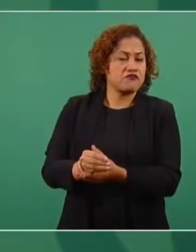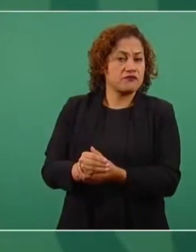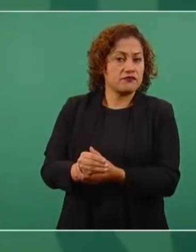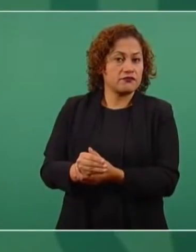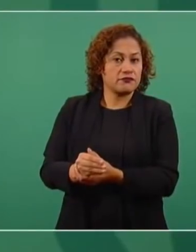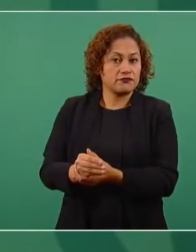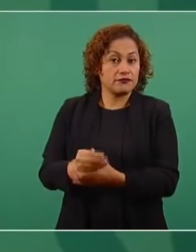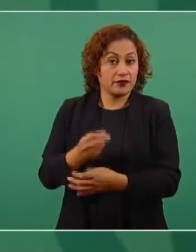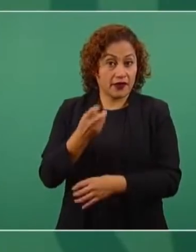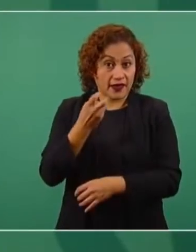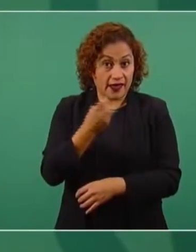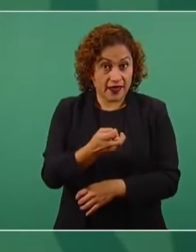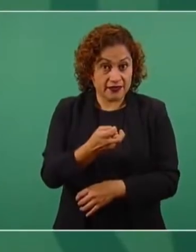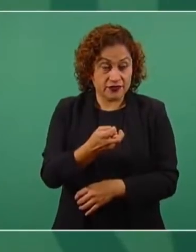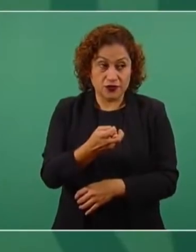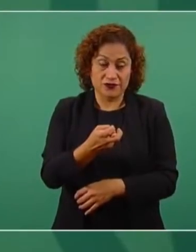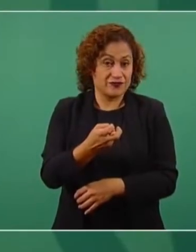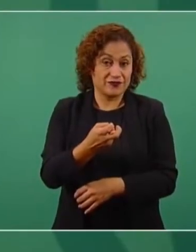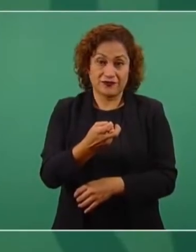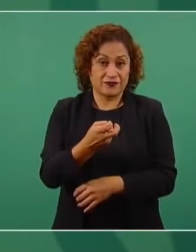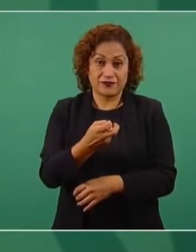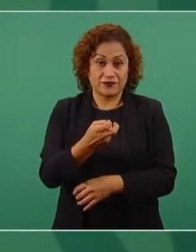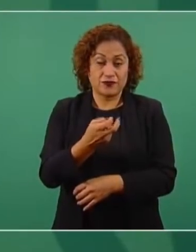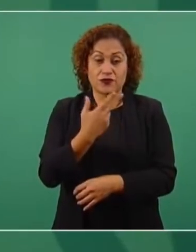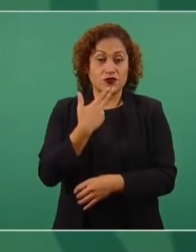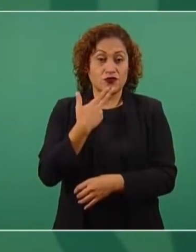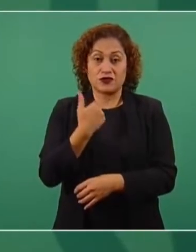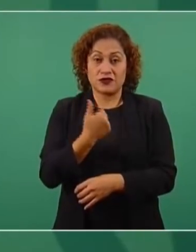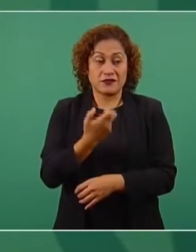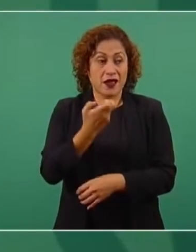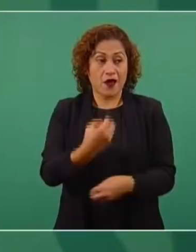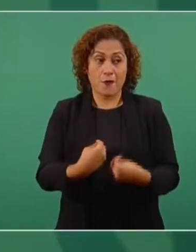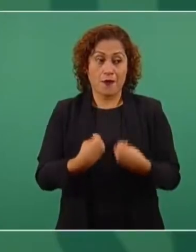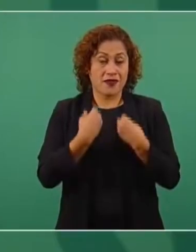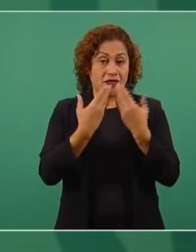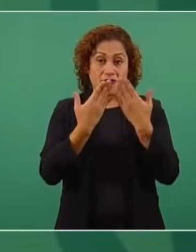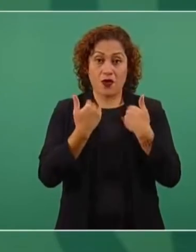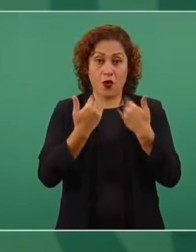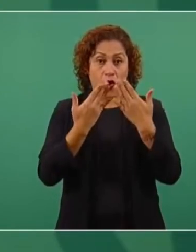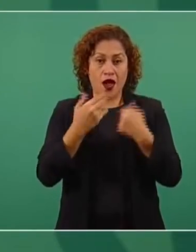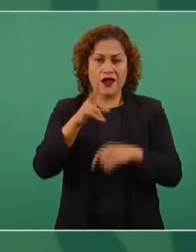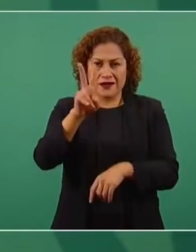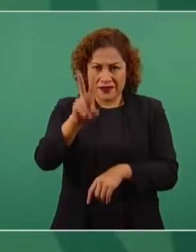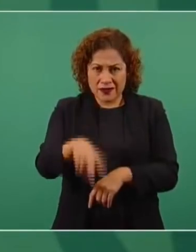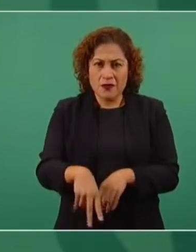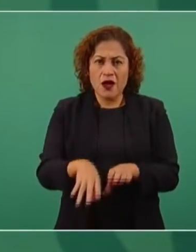eso no es vida, no hay peor cosa que la ambición